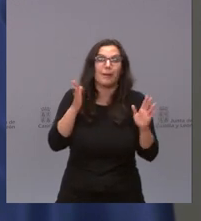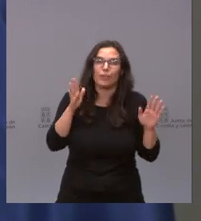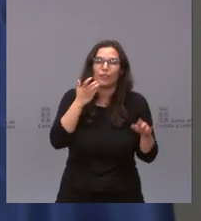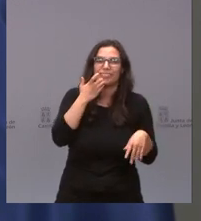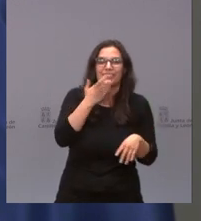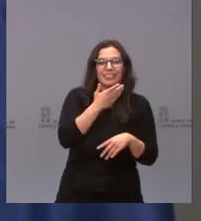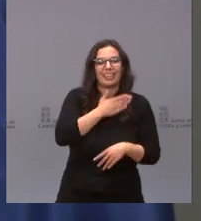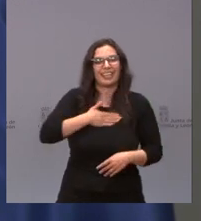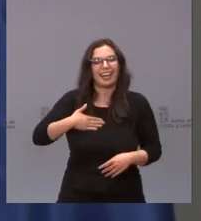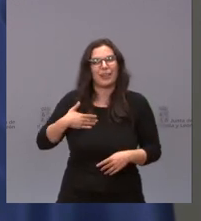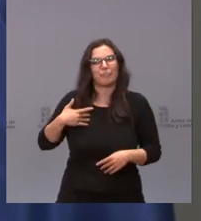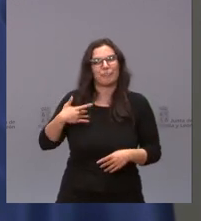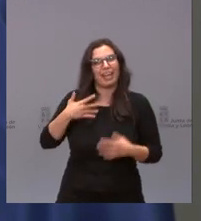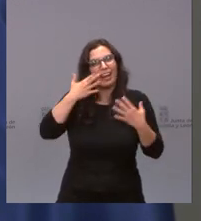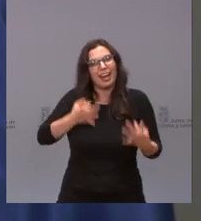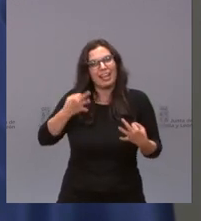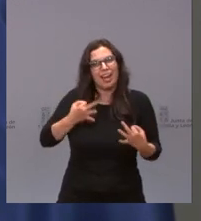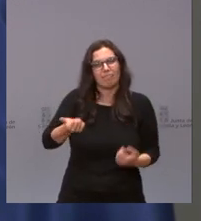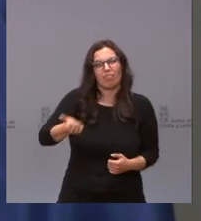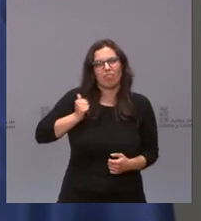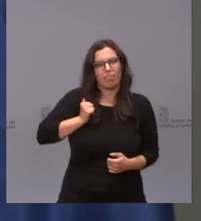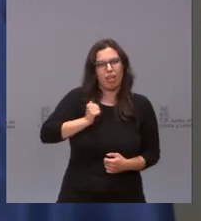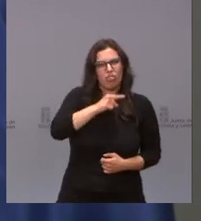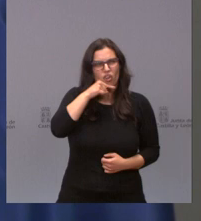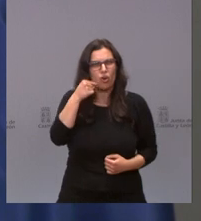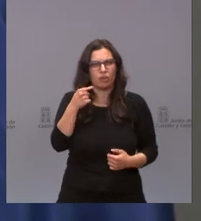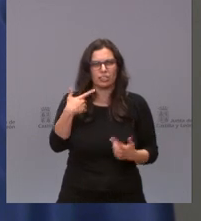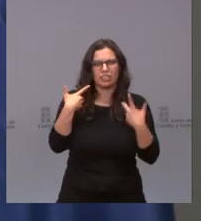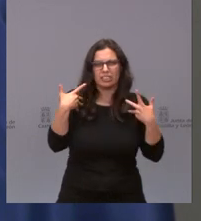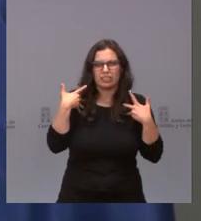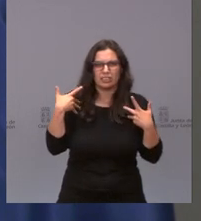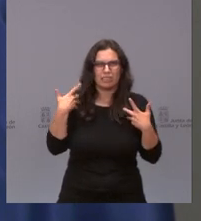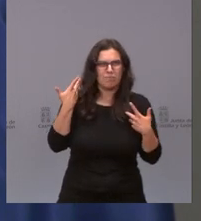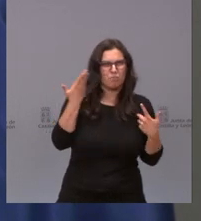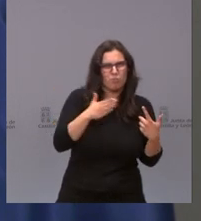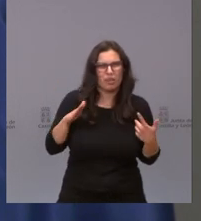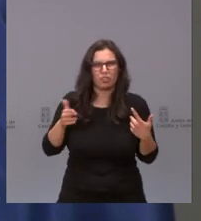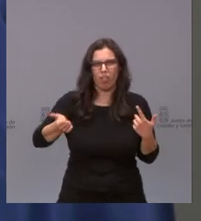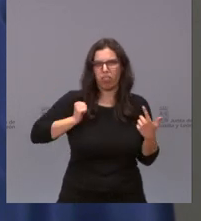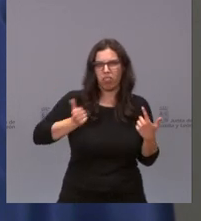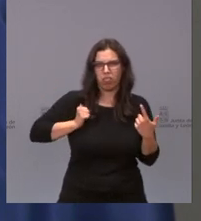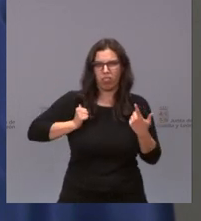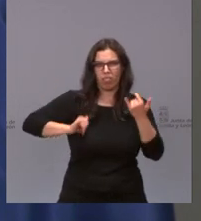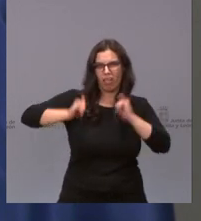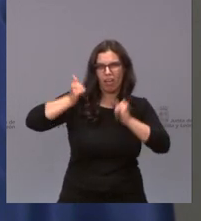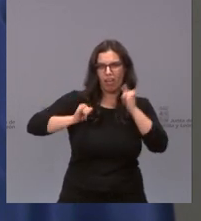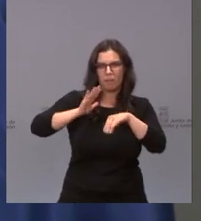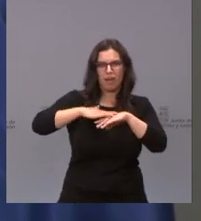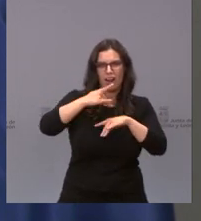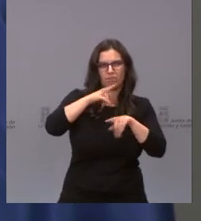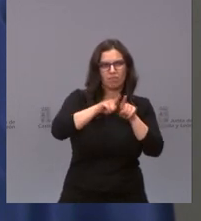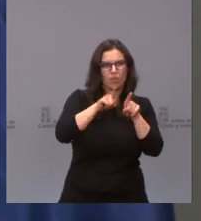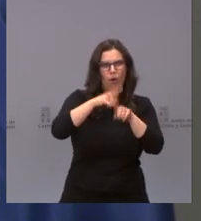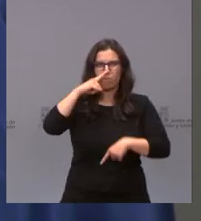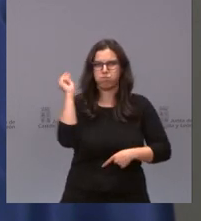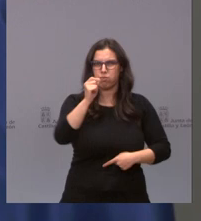hasta ahora, que es utilizar el dolor, el sufrimiento, la muerte, para tirarlo encima de un gobierno,